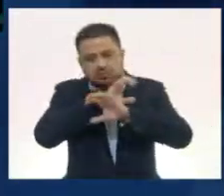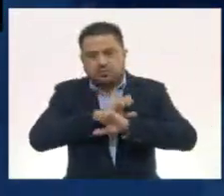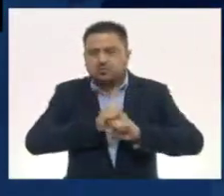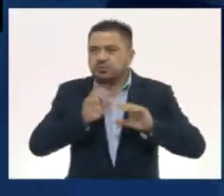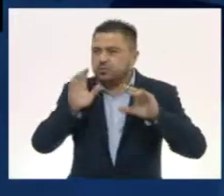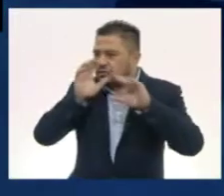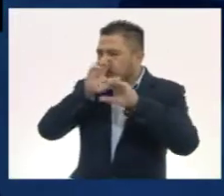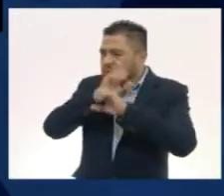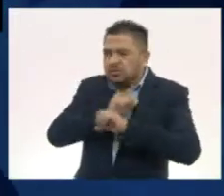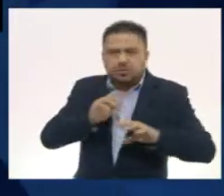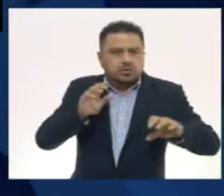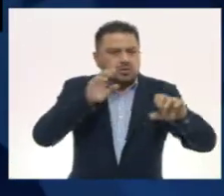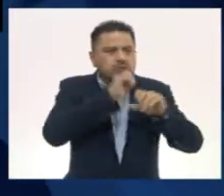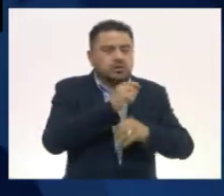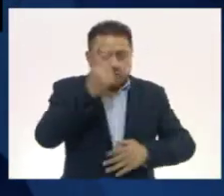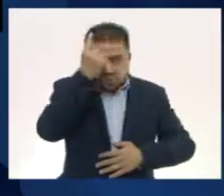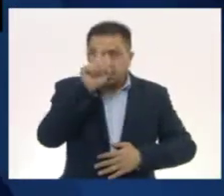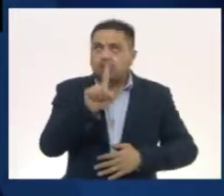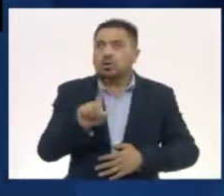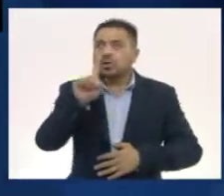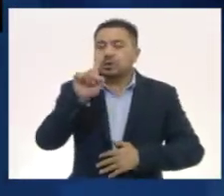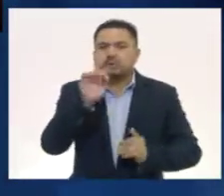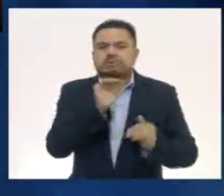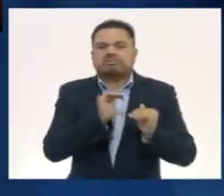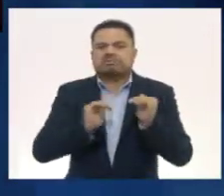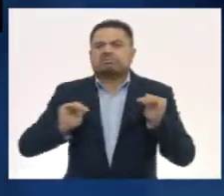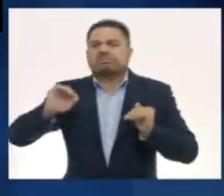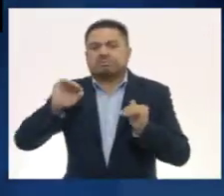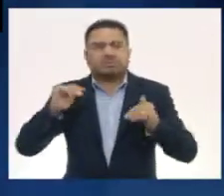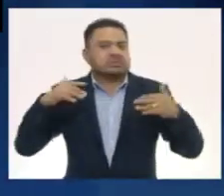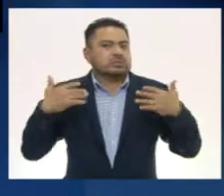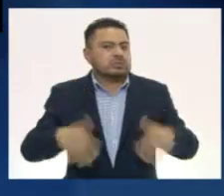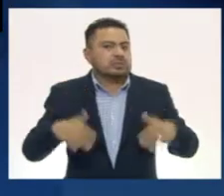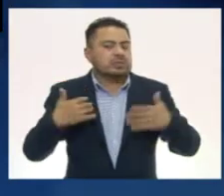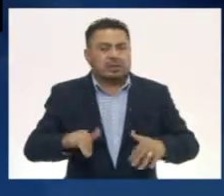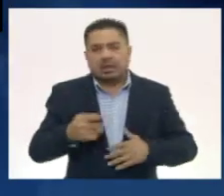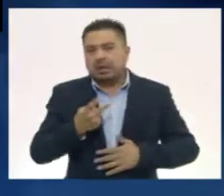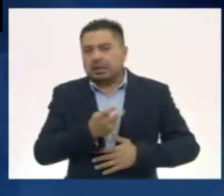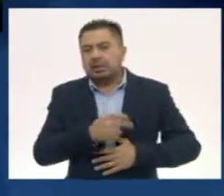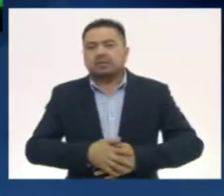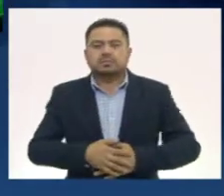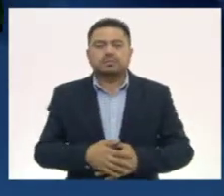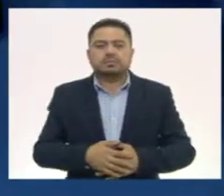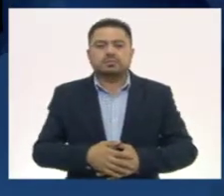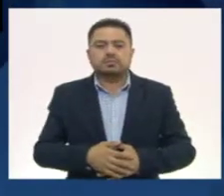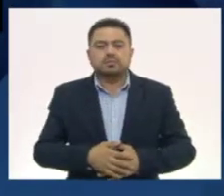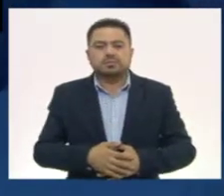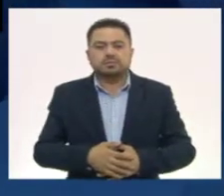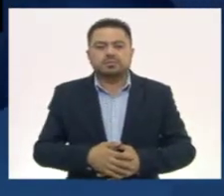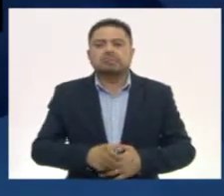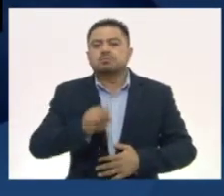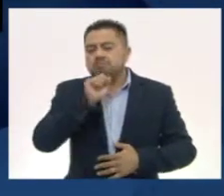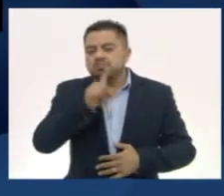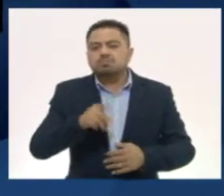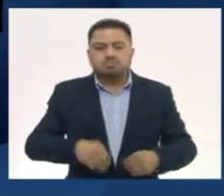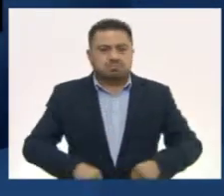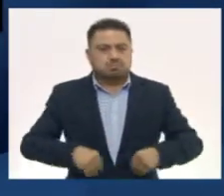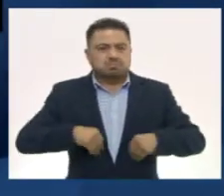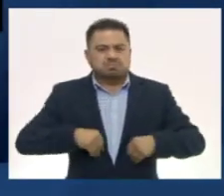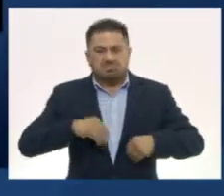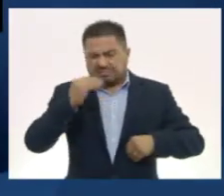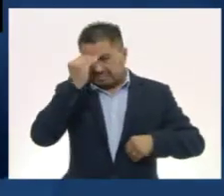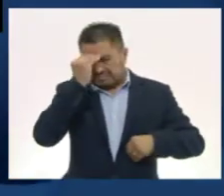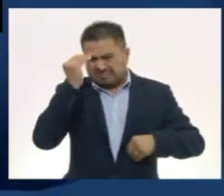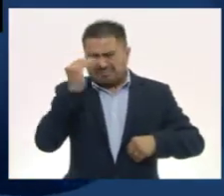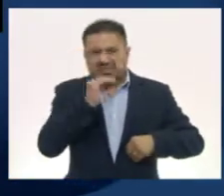y el dios superior, Yaxnag y Zambnag. También vivía un monstruo